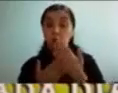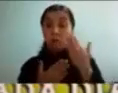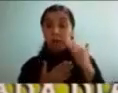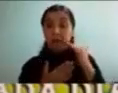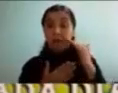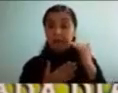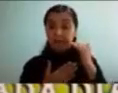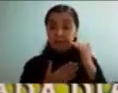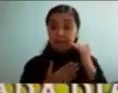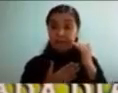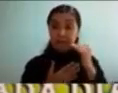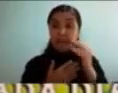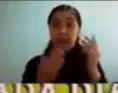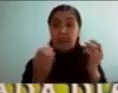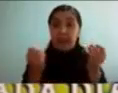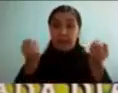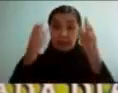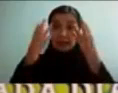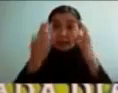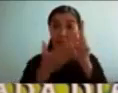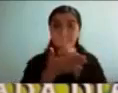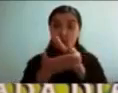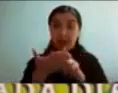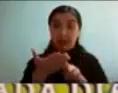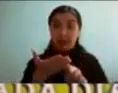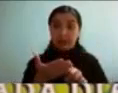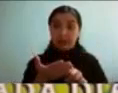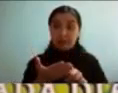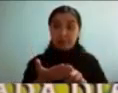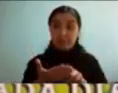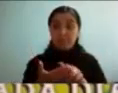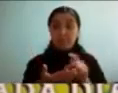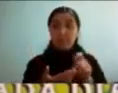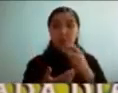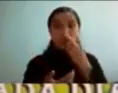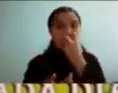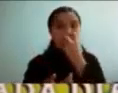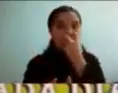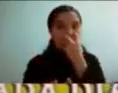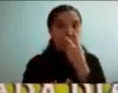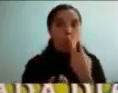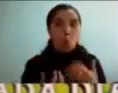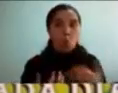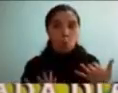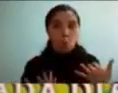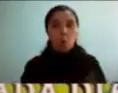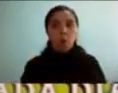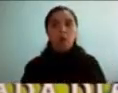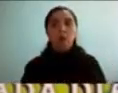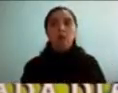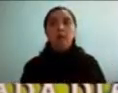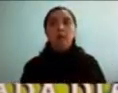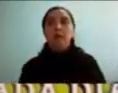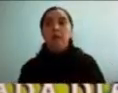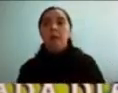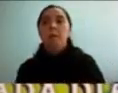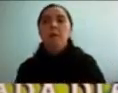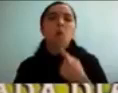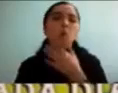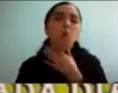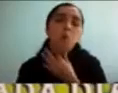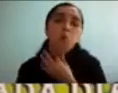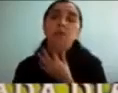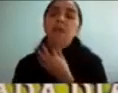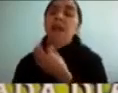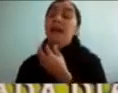bueno aprendí a leer también muy chica pero aparte era muy muy curiosa y me gustan diferentes cosas todo el rato